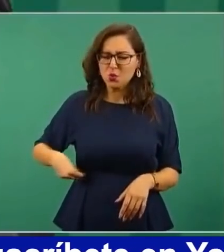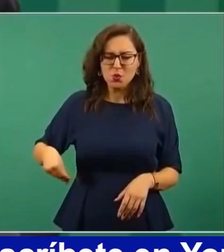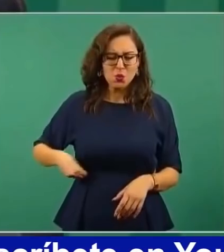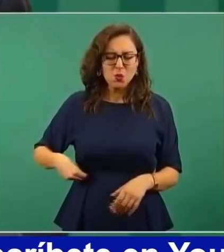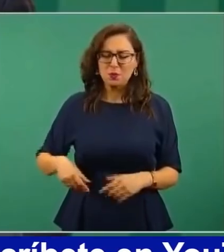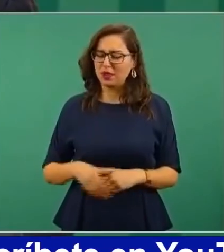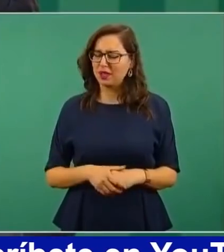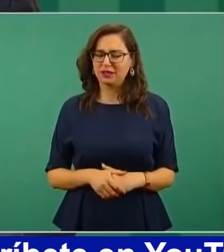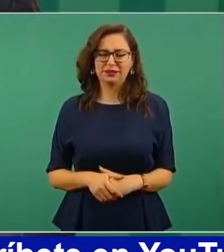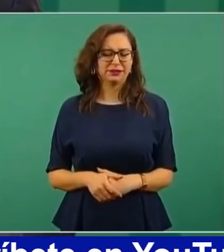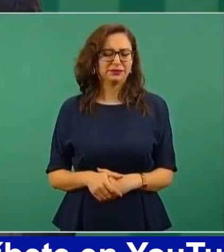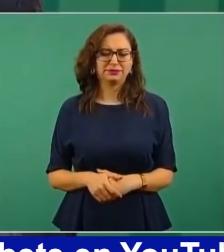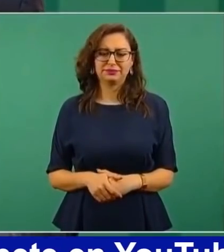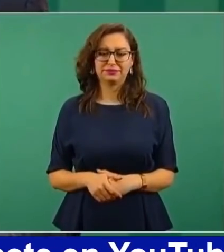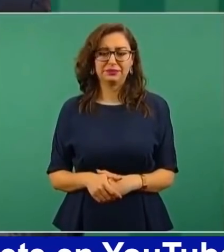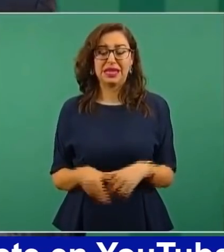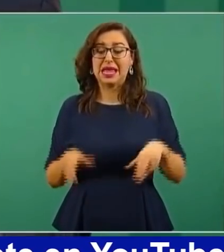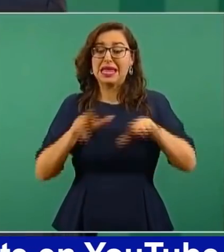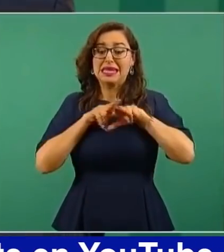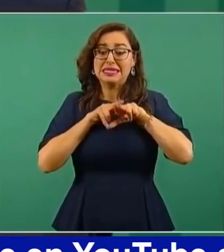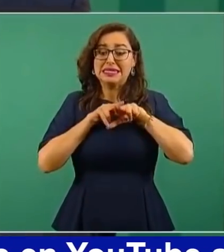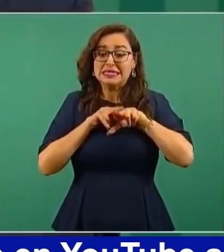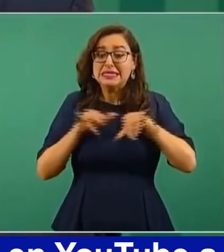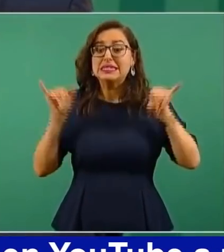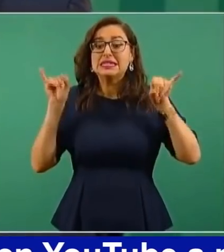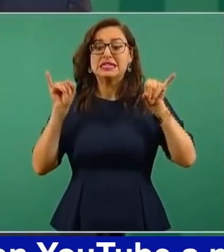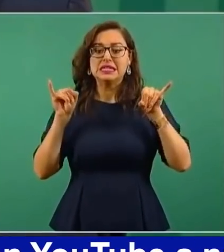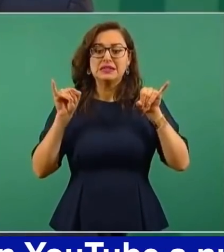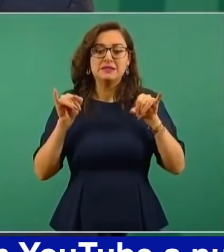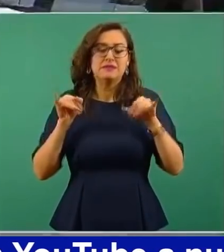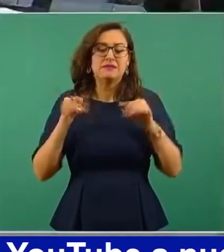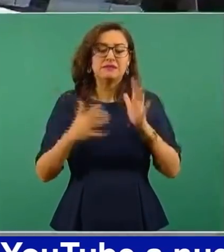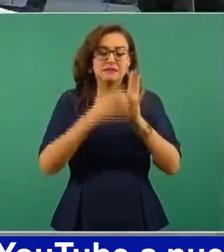de las secciones editoriales.